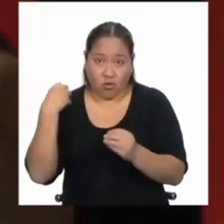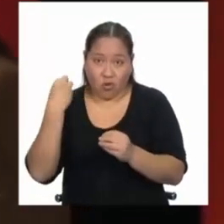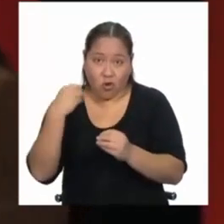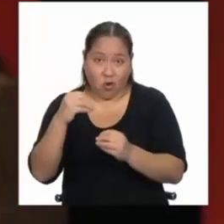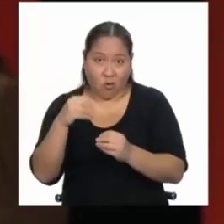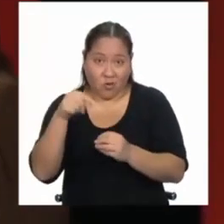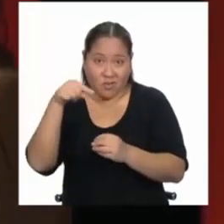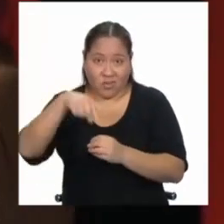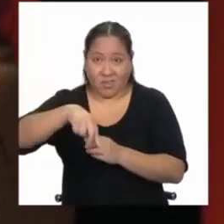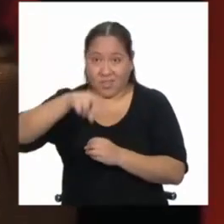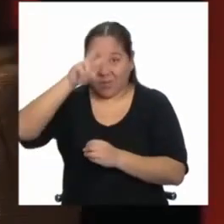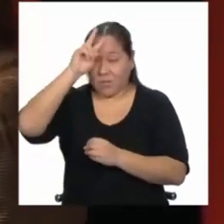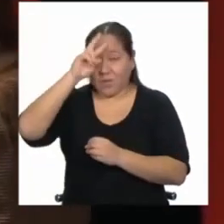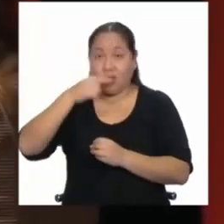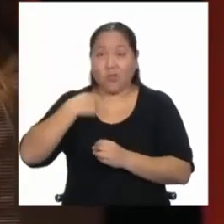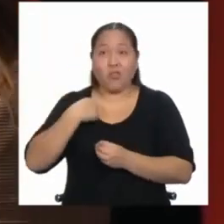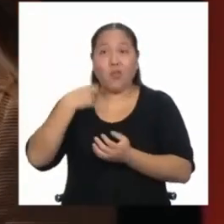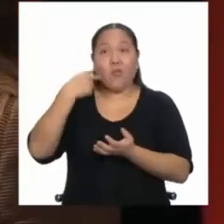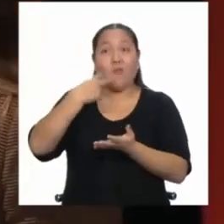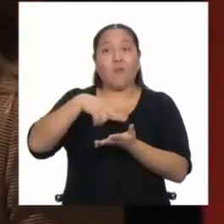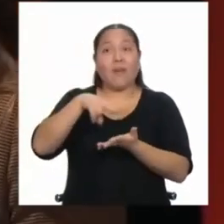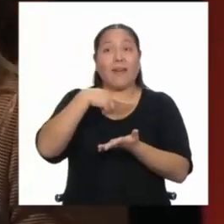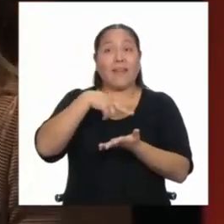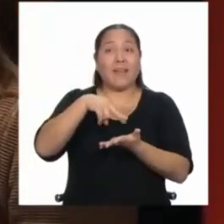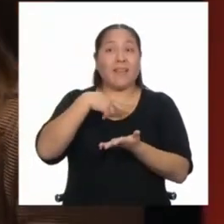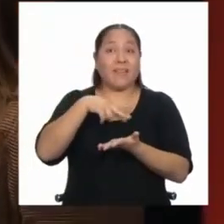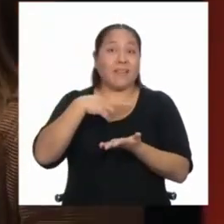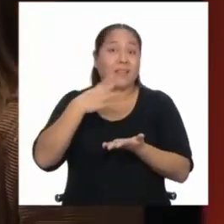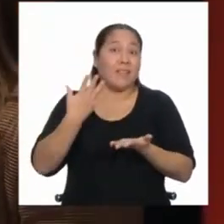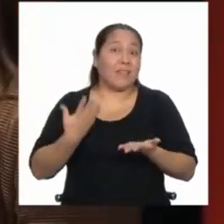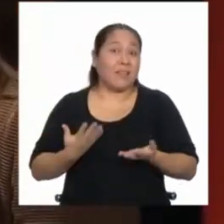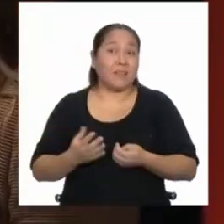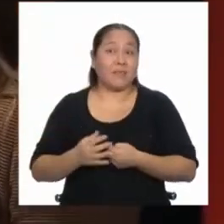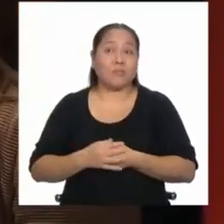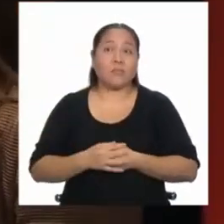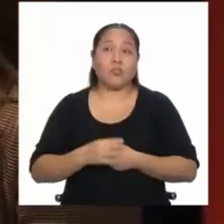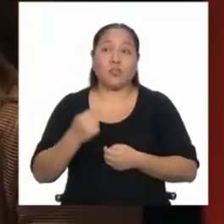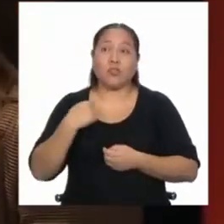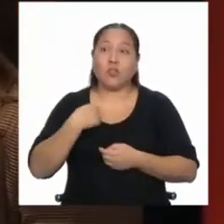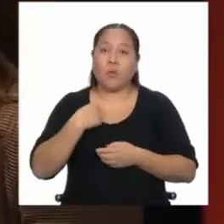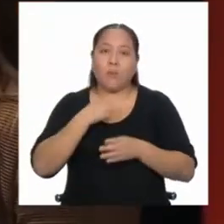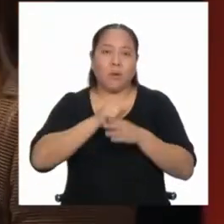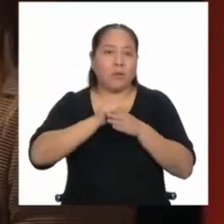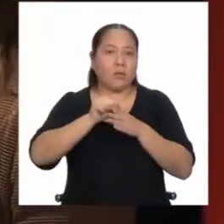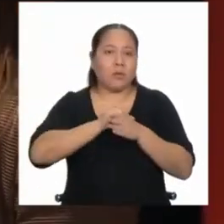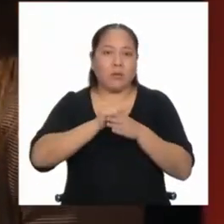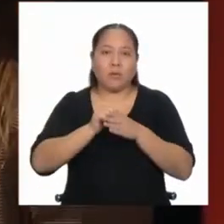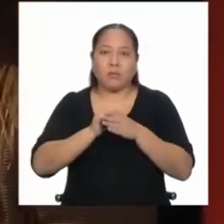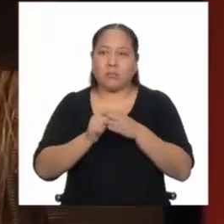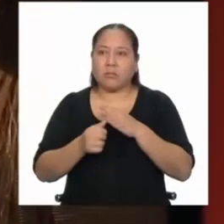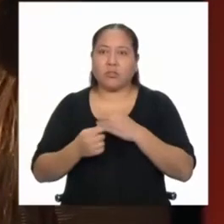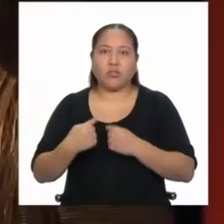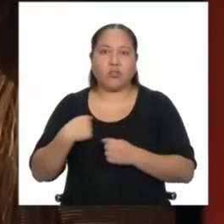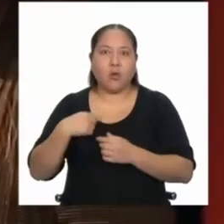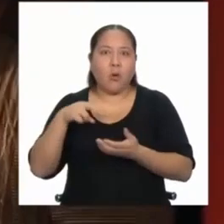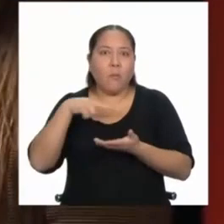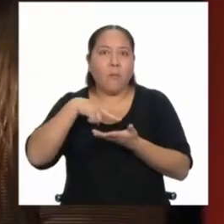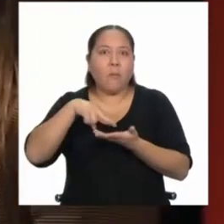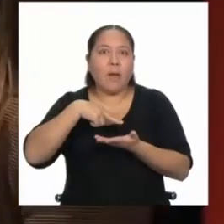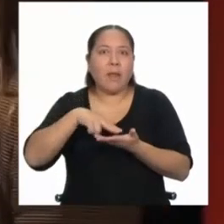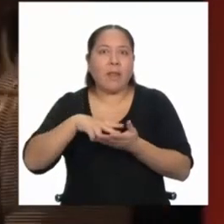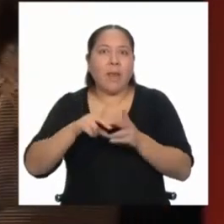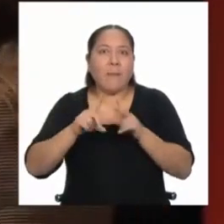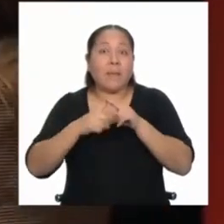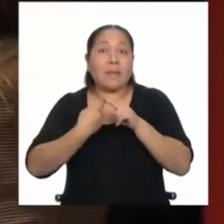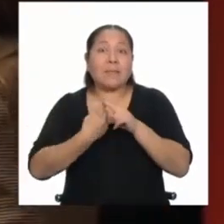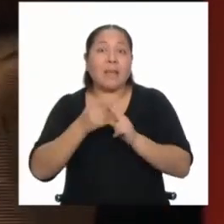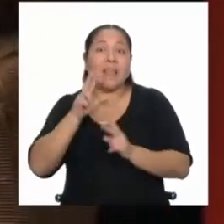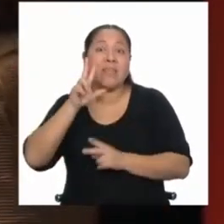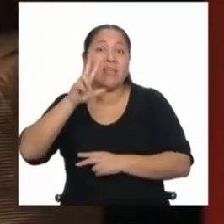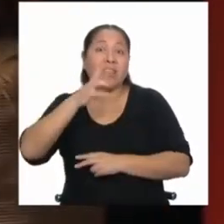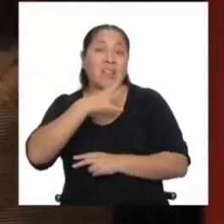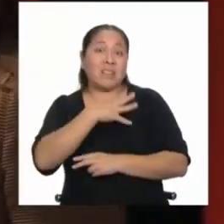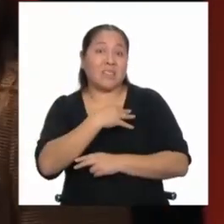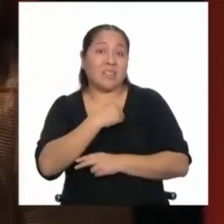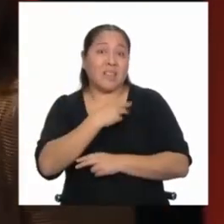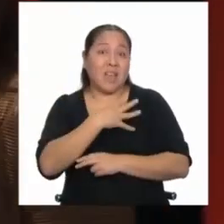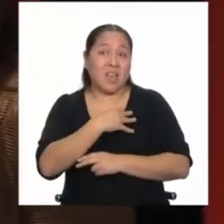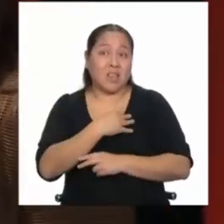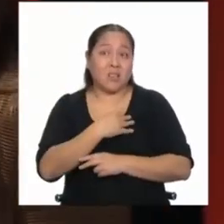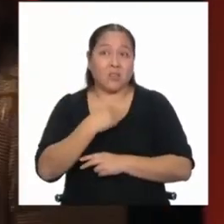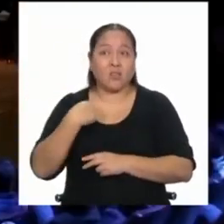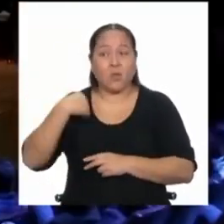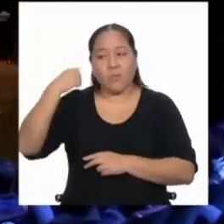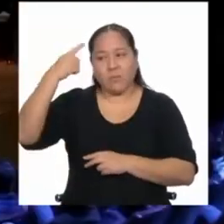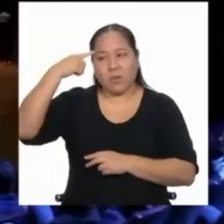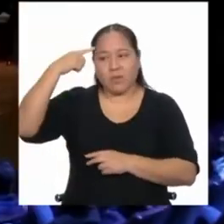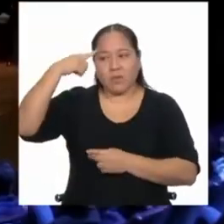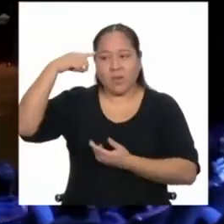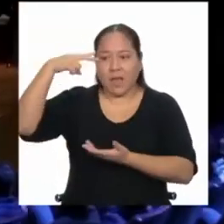bailarina, me entrené toda mi vida, soy bailarina desde los tres años. Considero que la danza